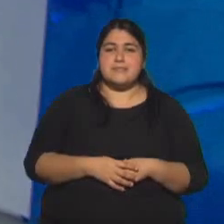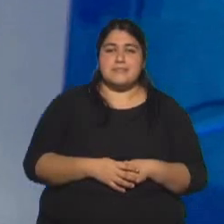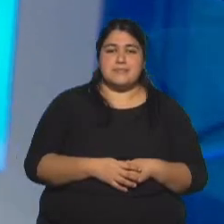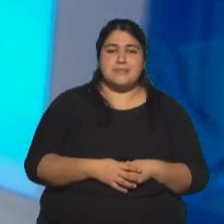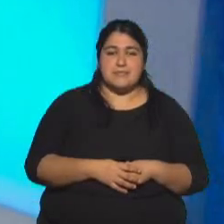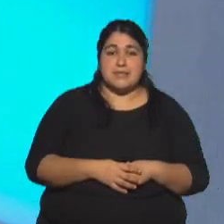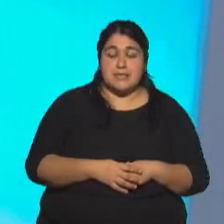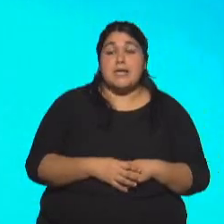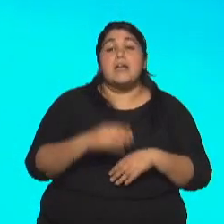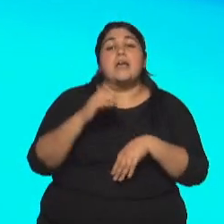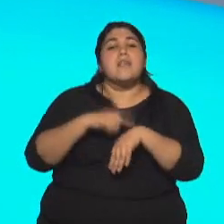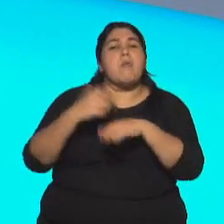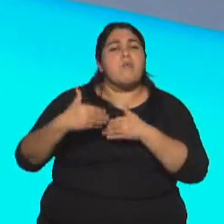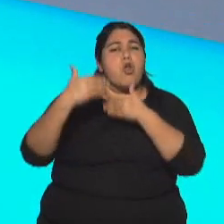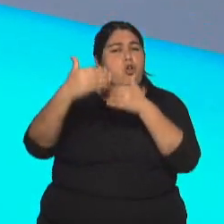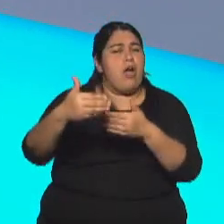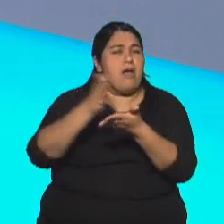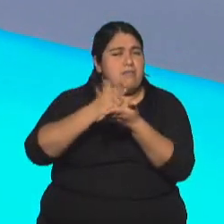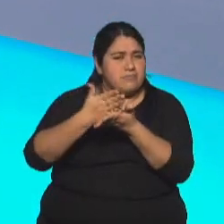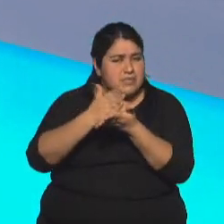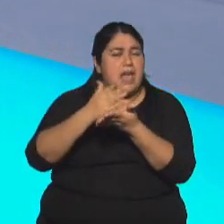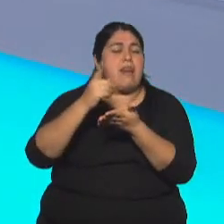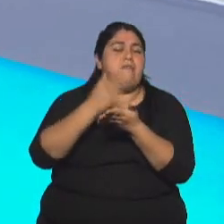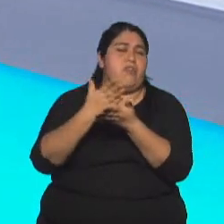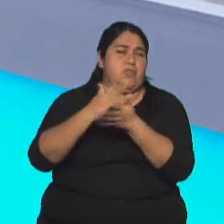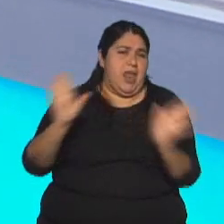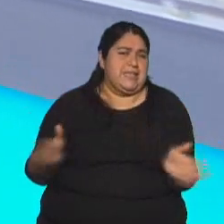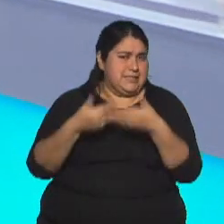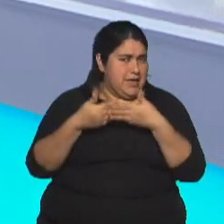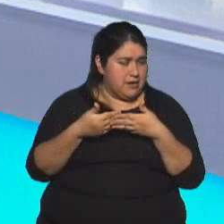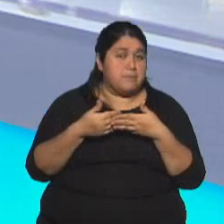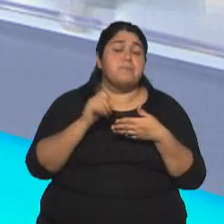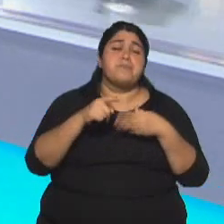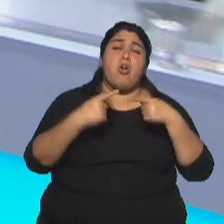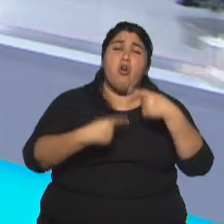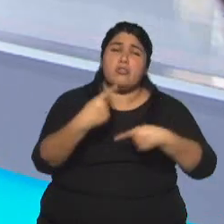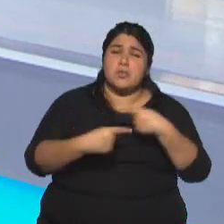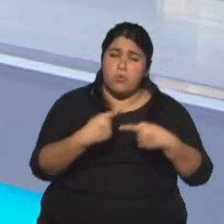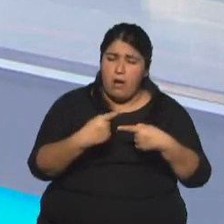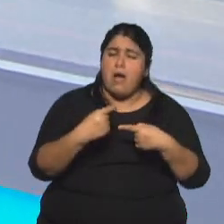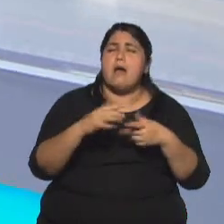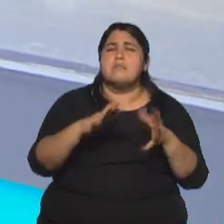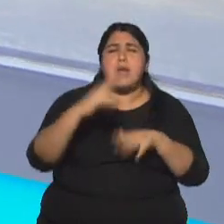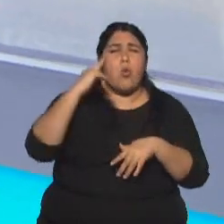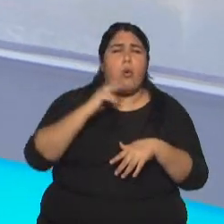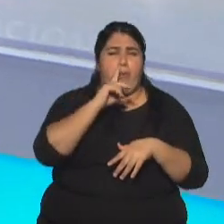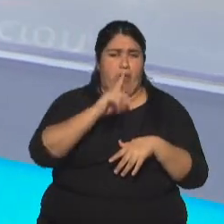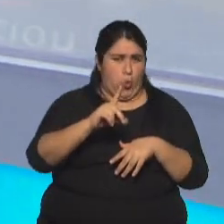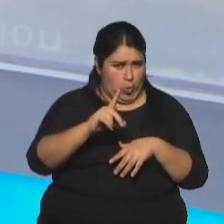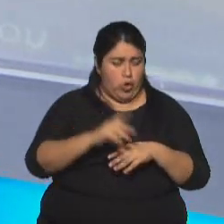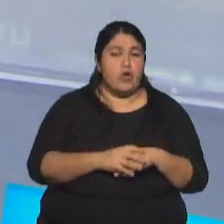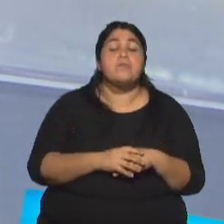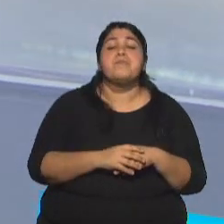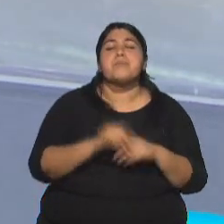La prórroga del cierre de fronteras justamente continuará por lo menos hasta el 9 de julio. Bueno, con algunas